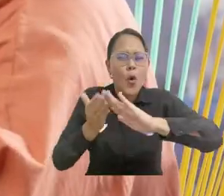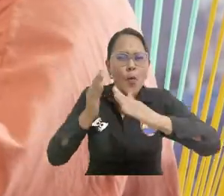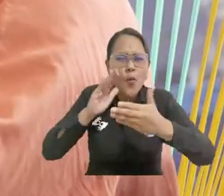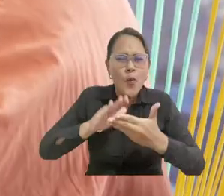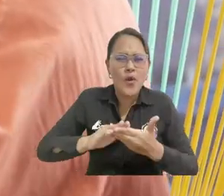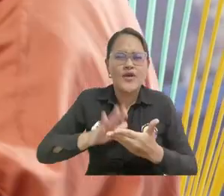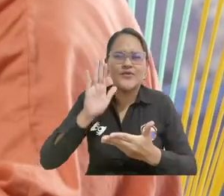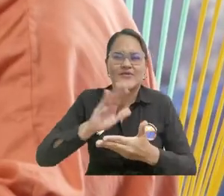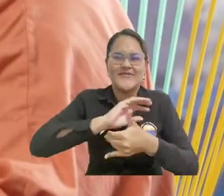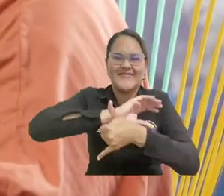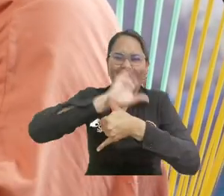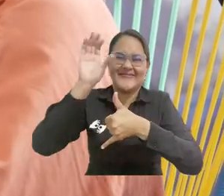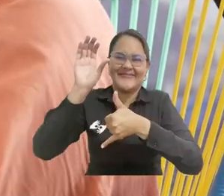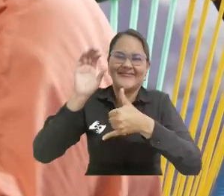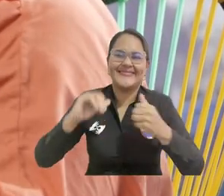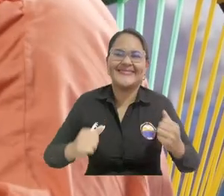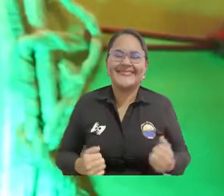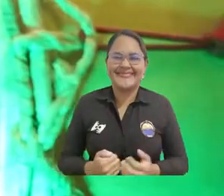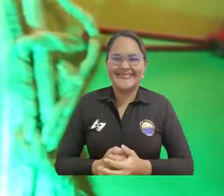comunidades del Caribe Colombiano.